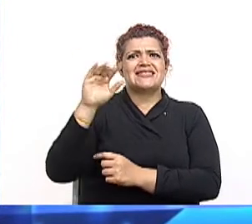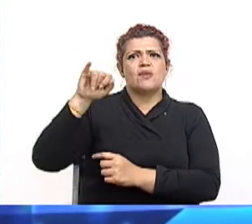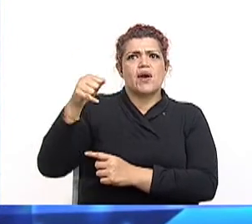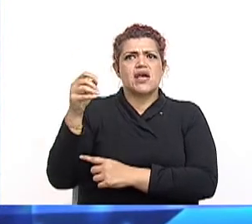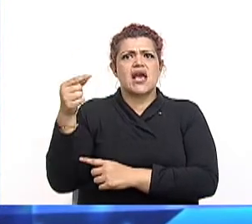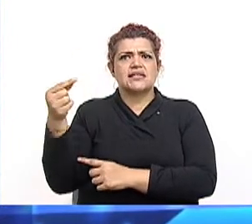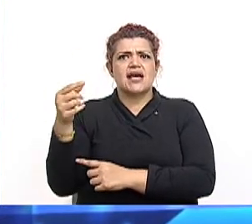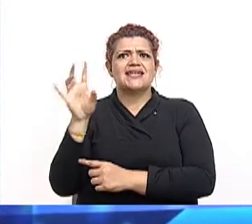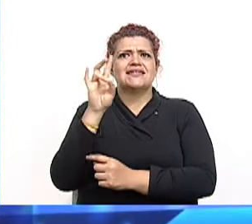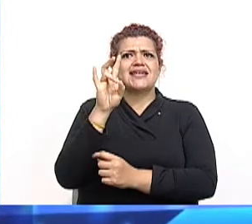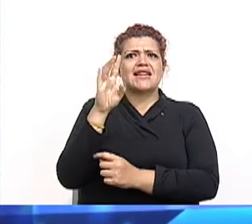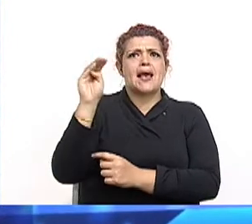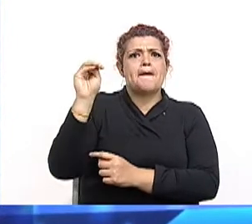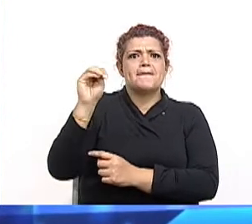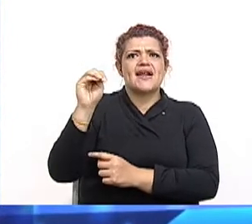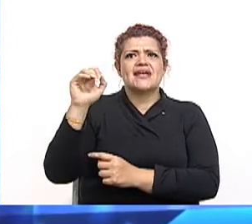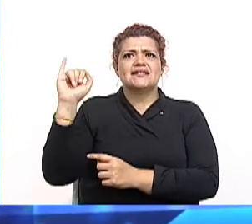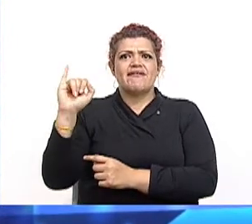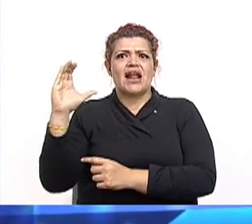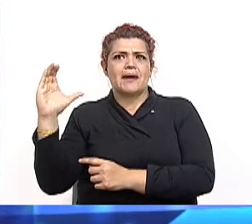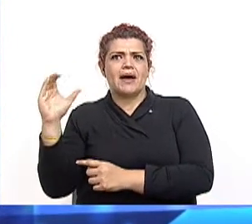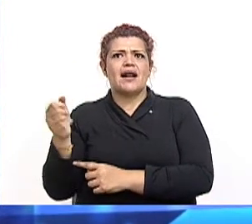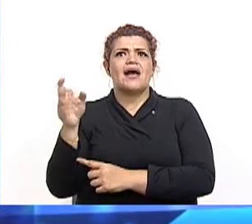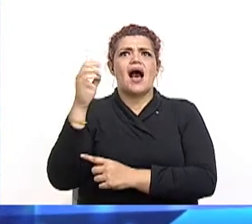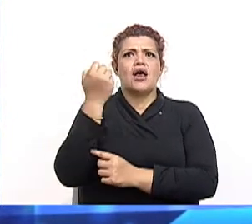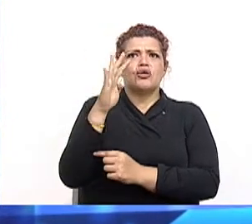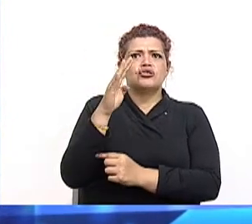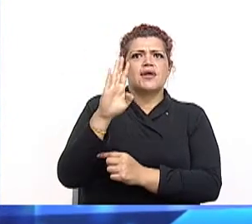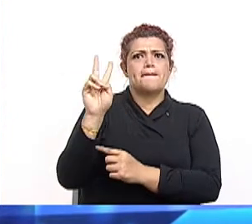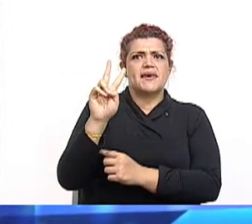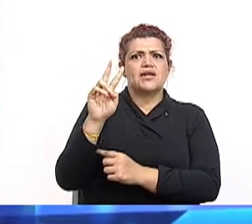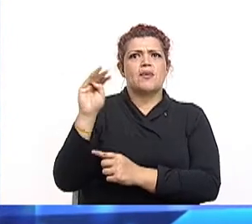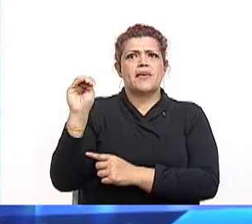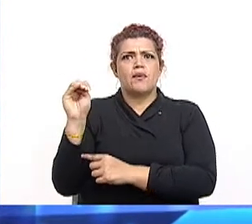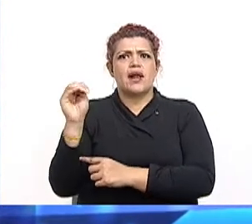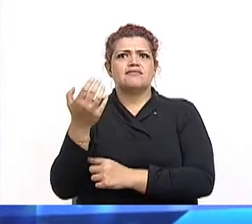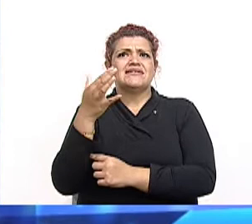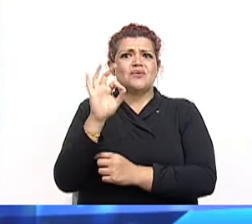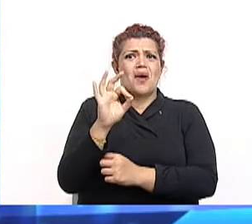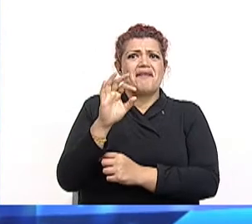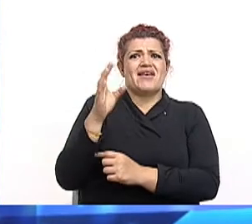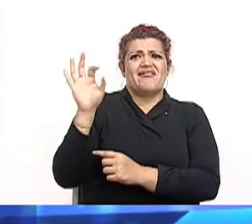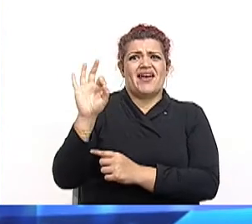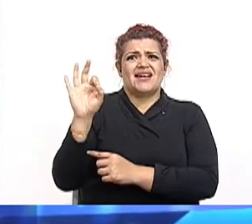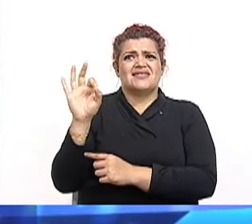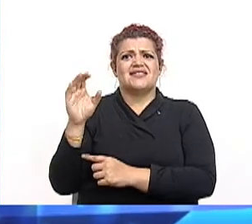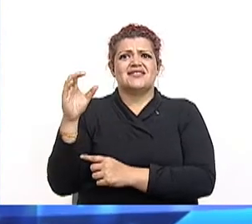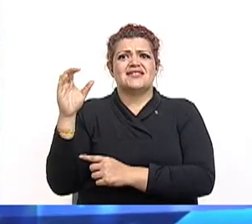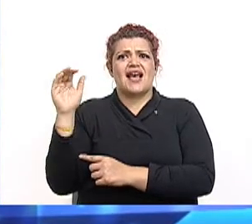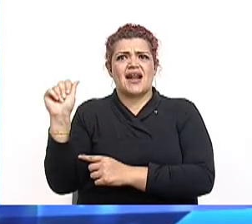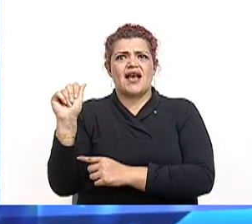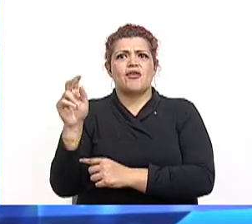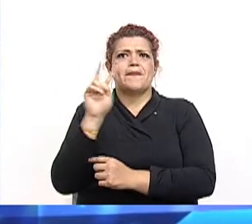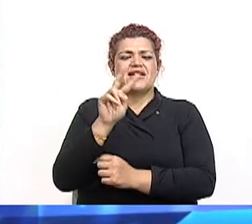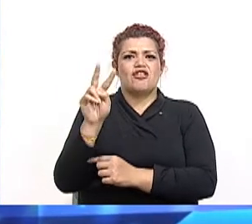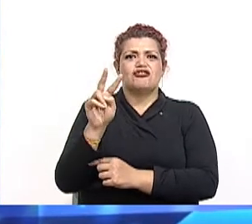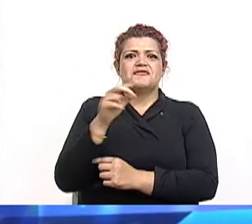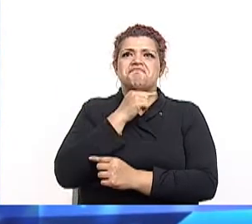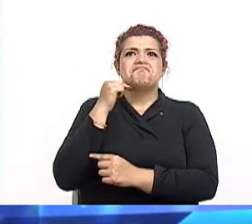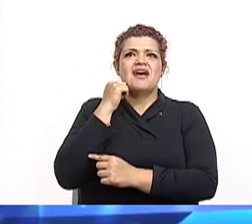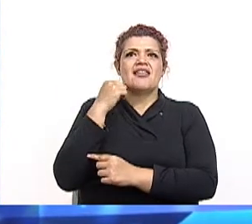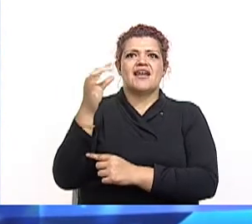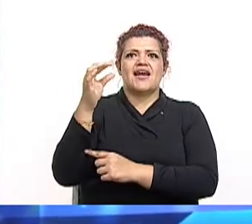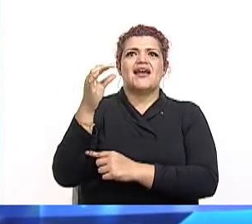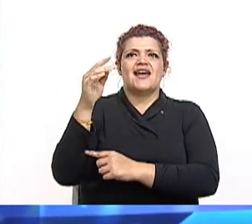del equipo. Con el catorce, Víctor Manuel Sanabria. El diecinueve, Félix Arcadio Montero. Con el veintidós, el padre Francisco